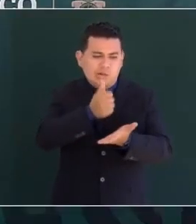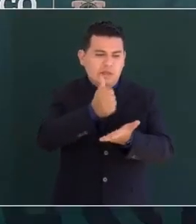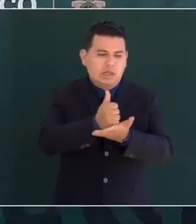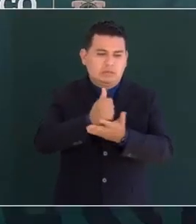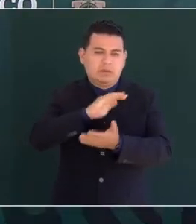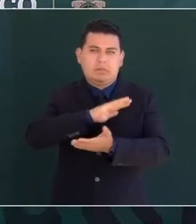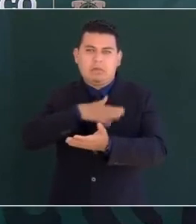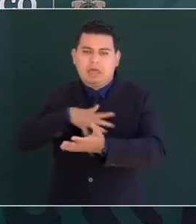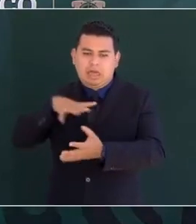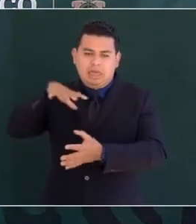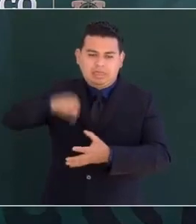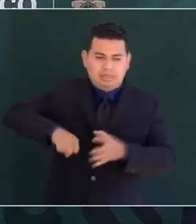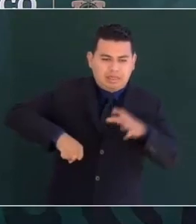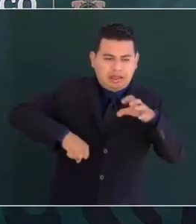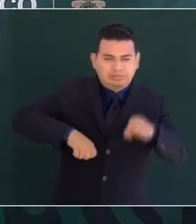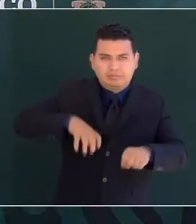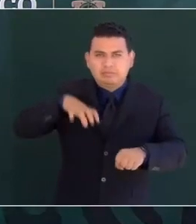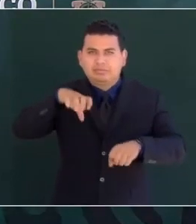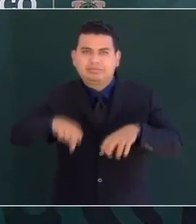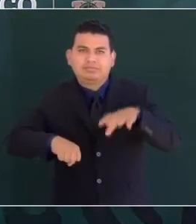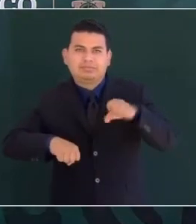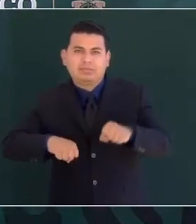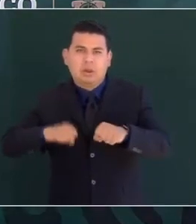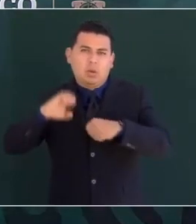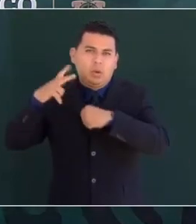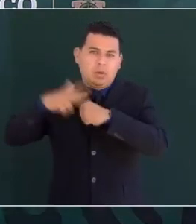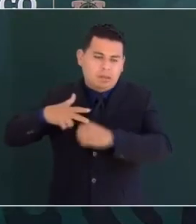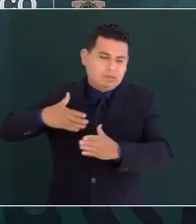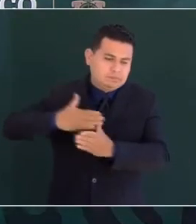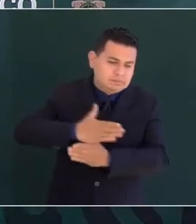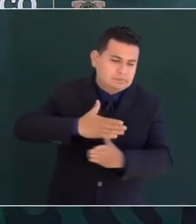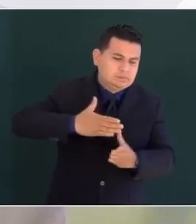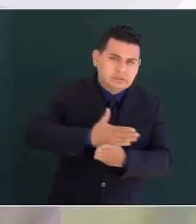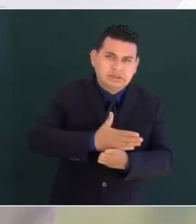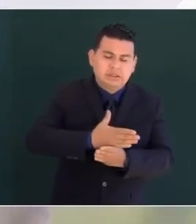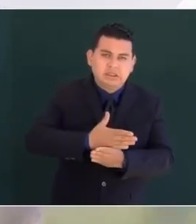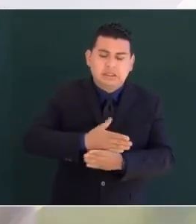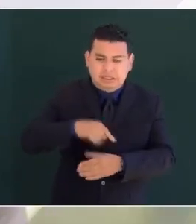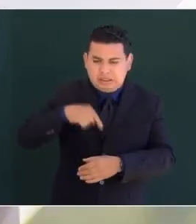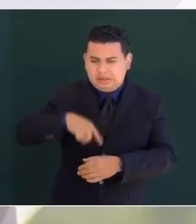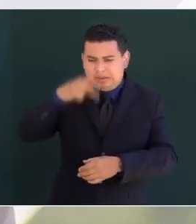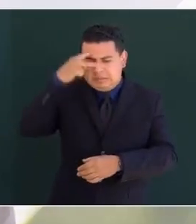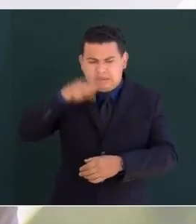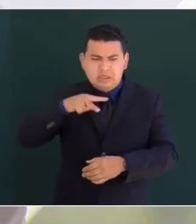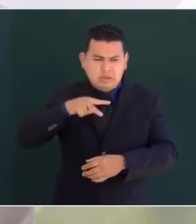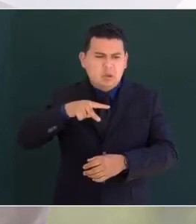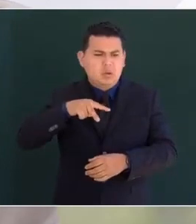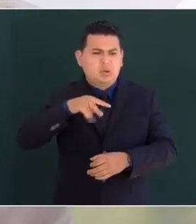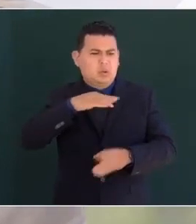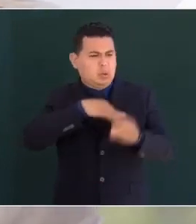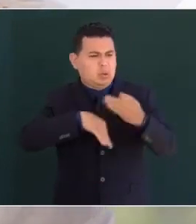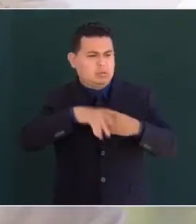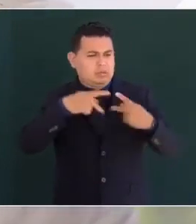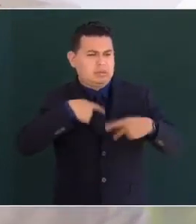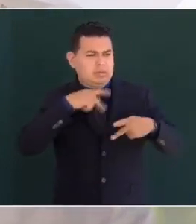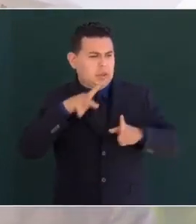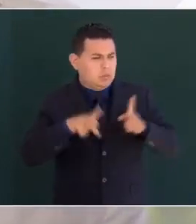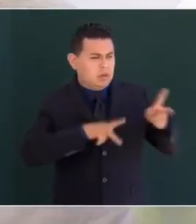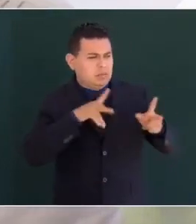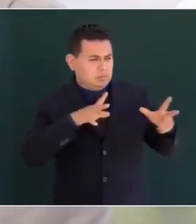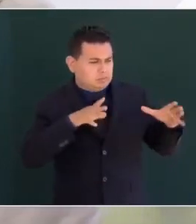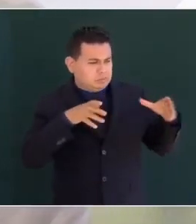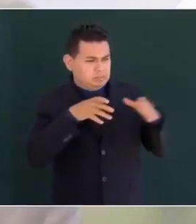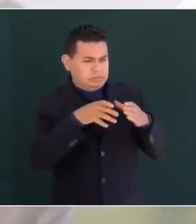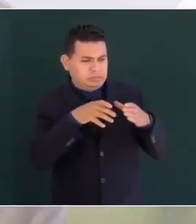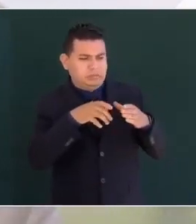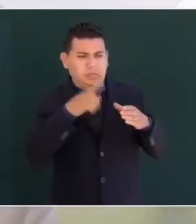en México este movimiento comenzó como una lucha del pueblo contra